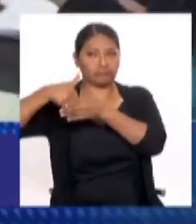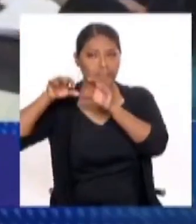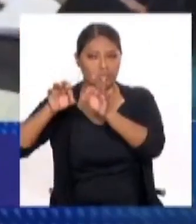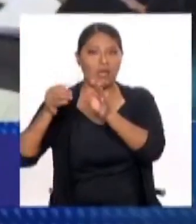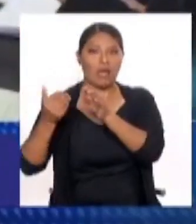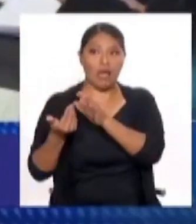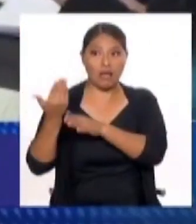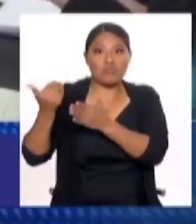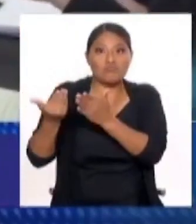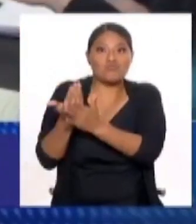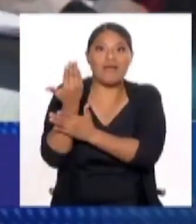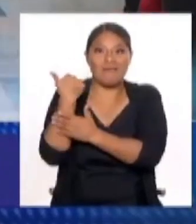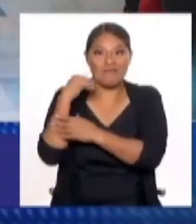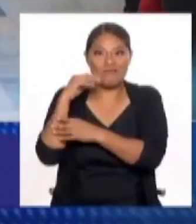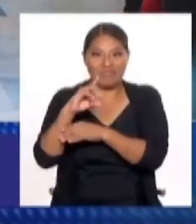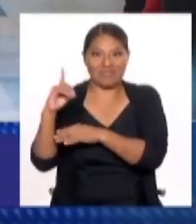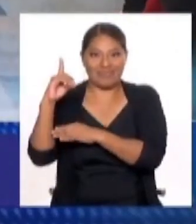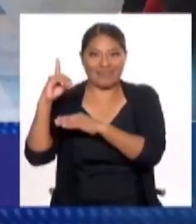¿ya?